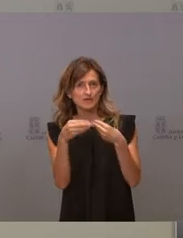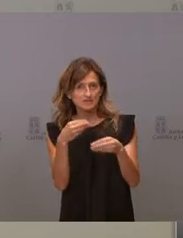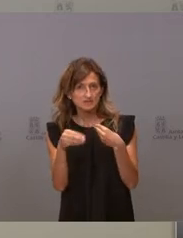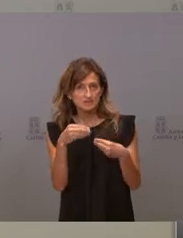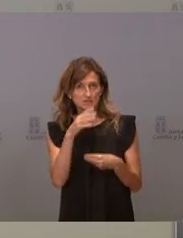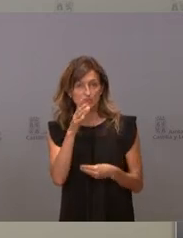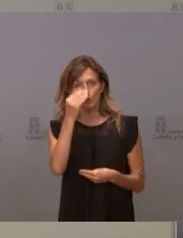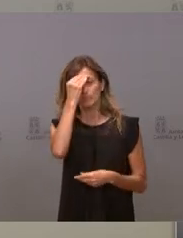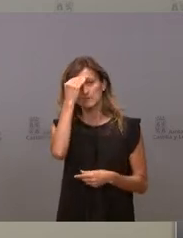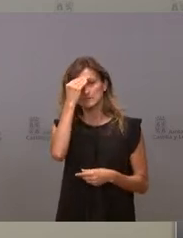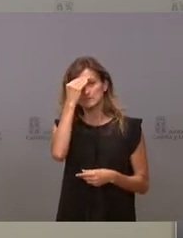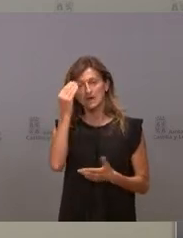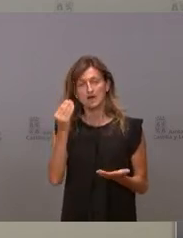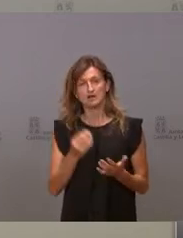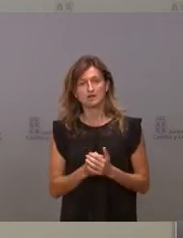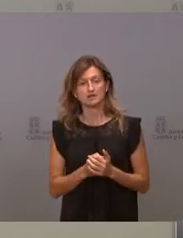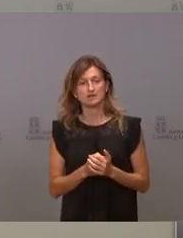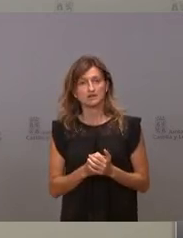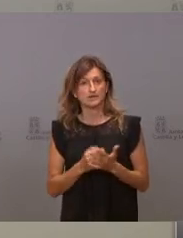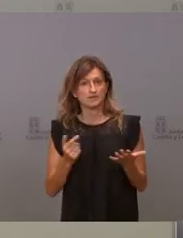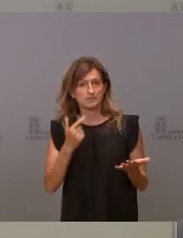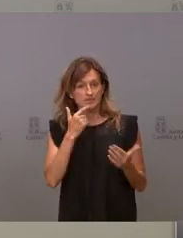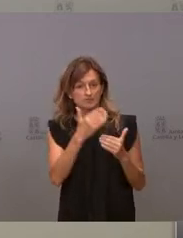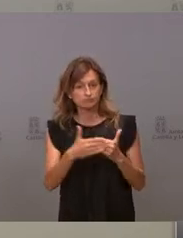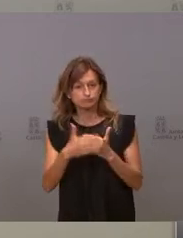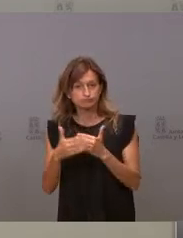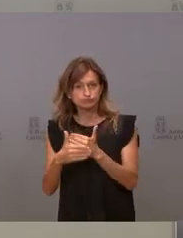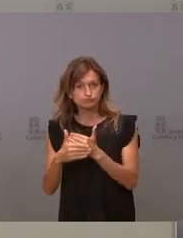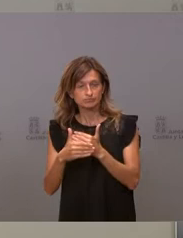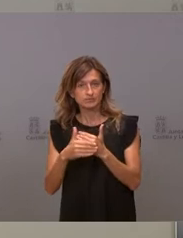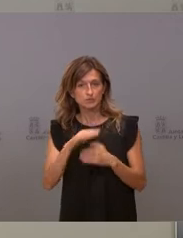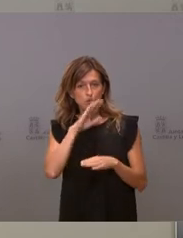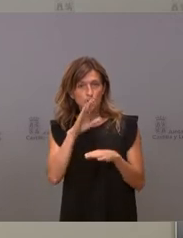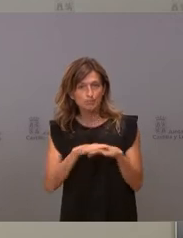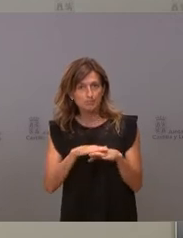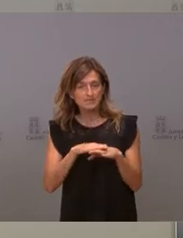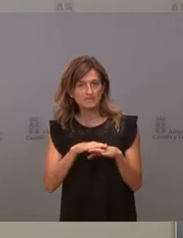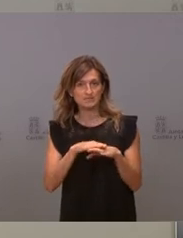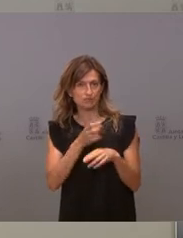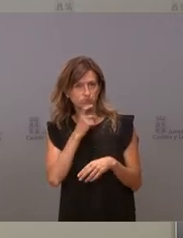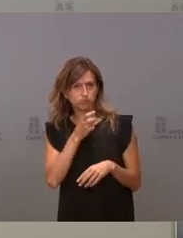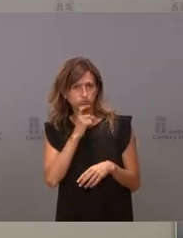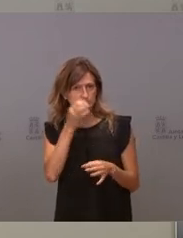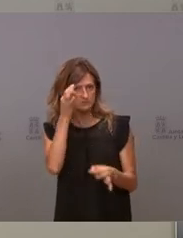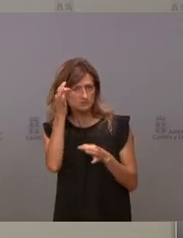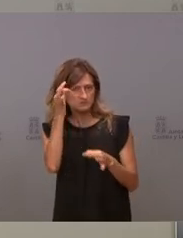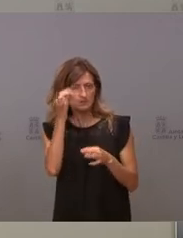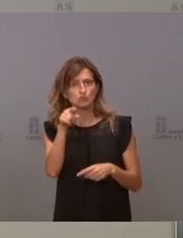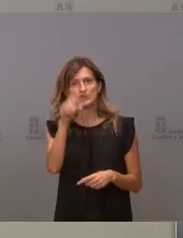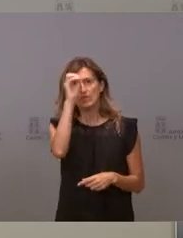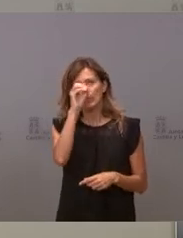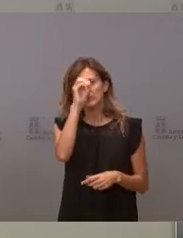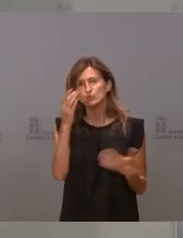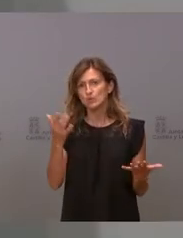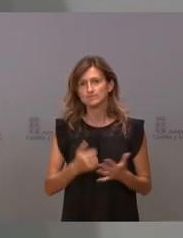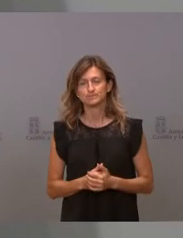considera que no será posible mantener las restricciones, cumplir las restricciones a rajatabla. No sé cuál es su parecer.